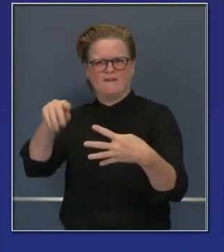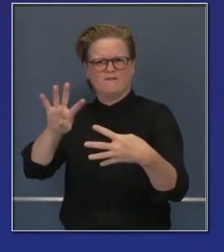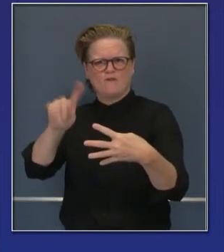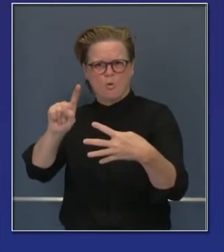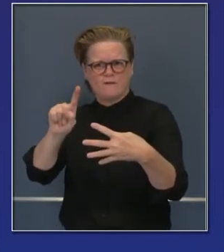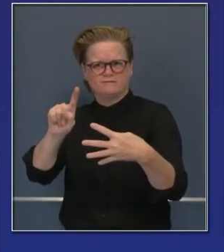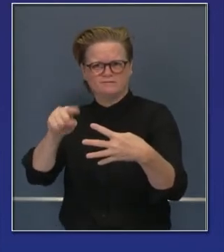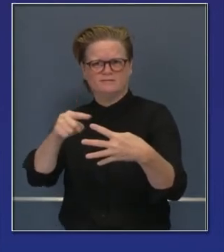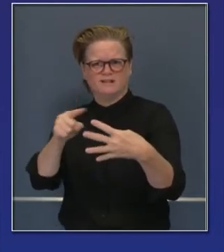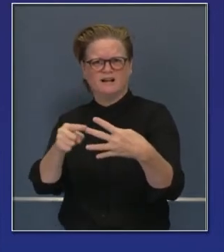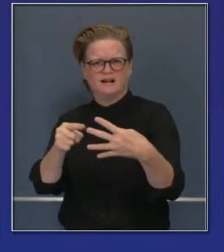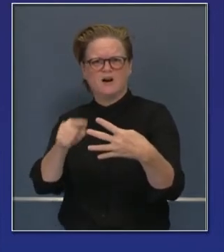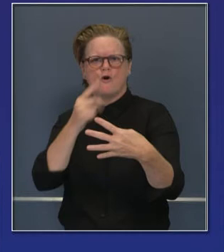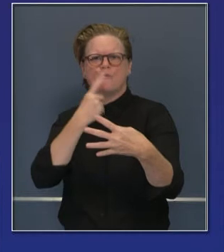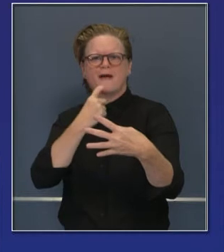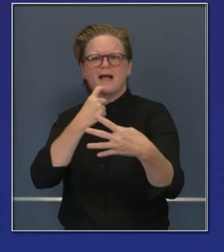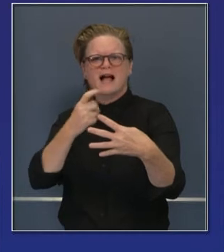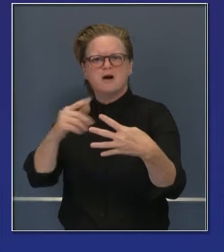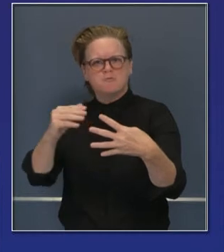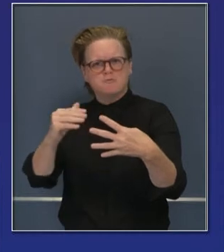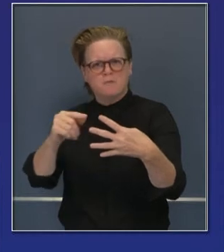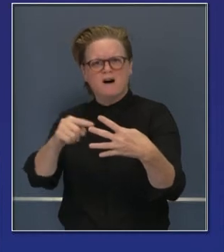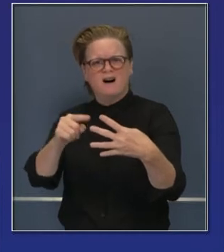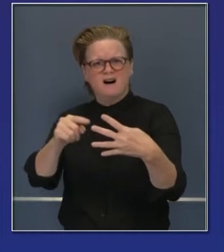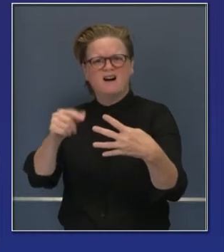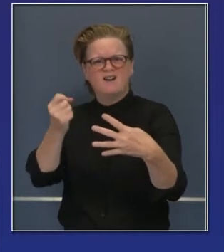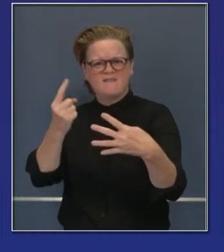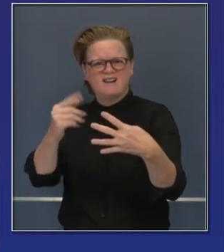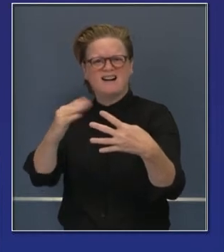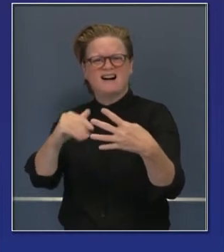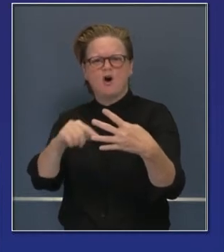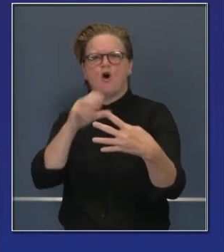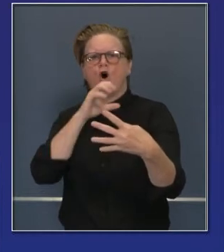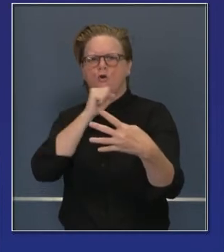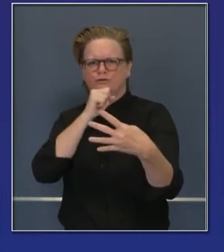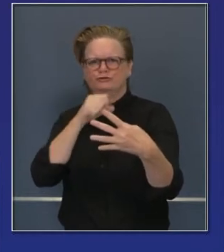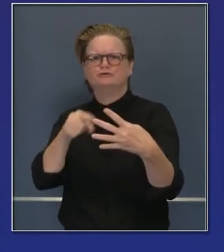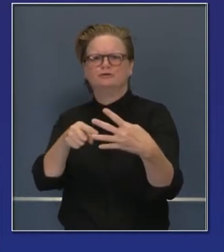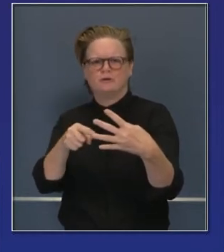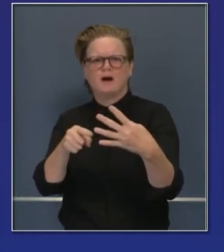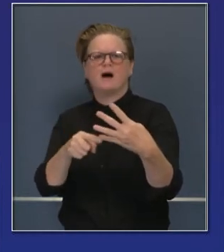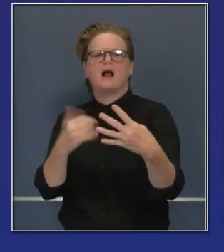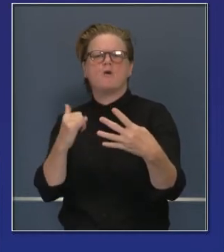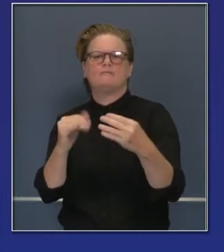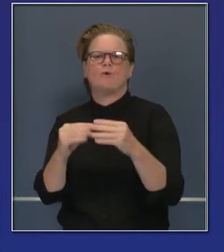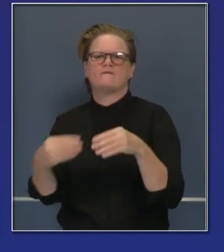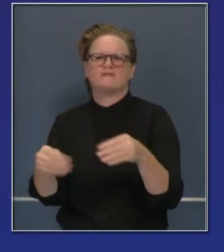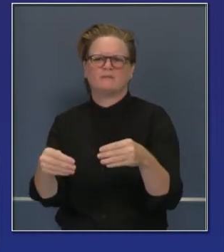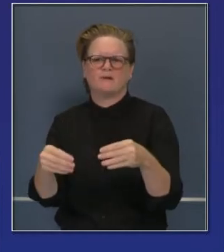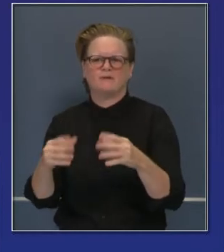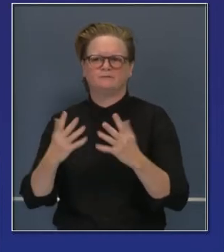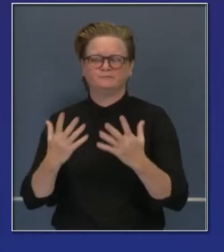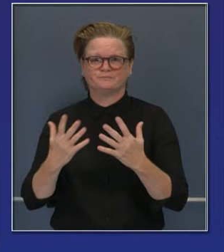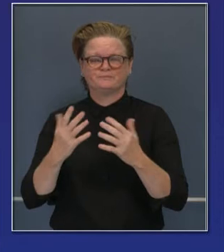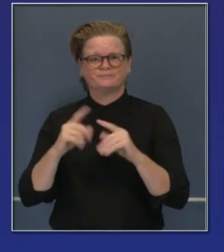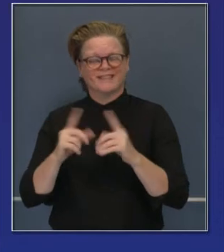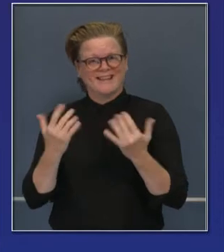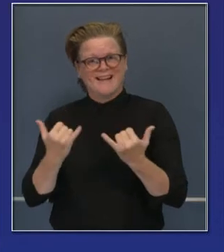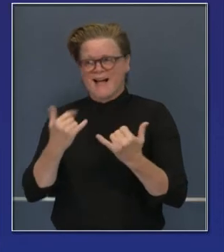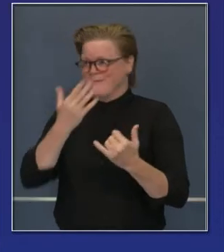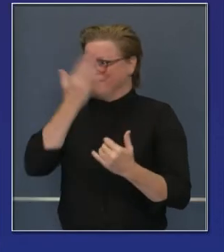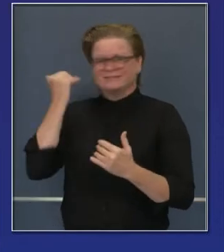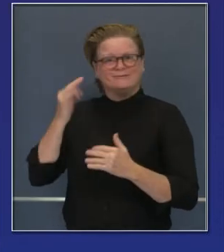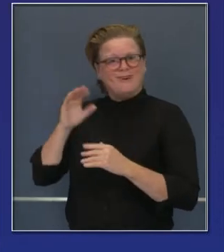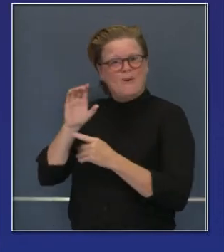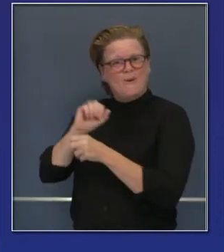Luego rojo, el menos restrictivo. Naranja y amarillo, los dos niveles menos restrictivos. Debido